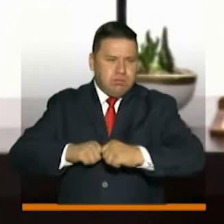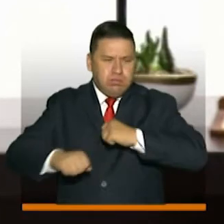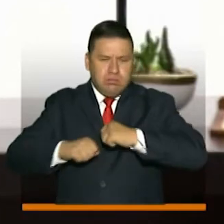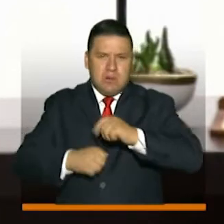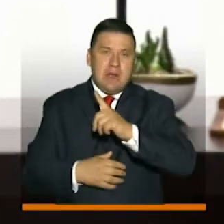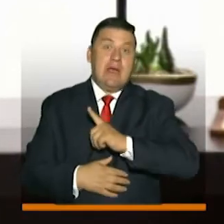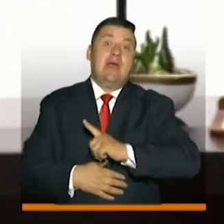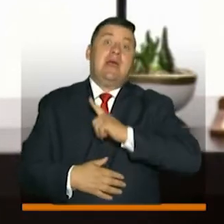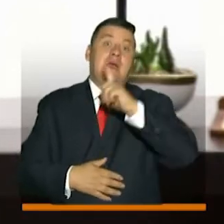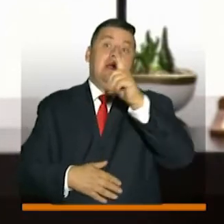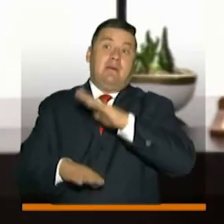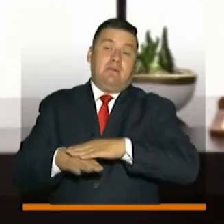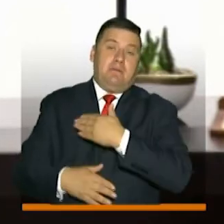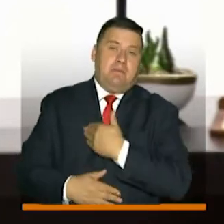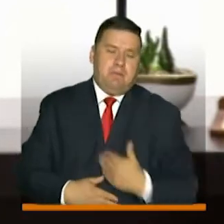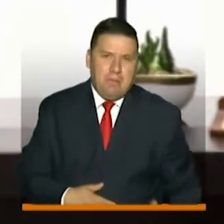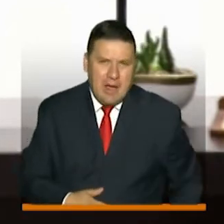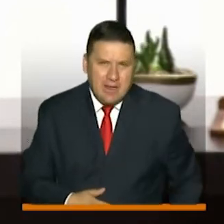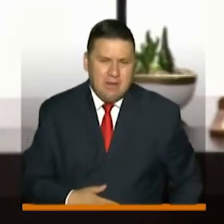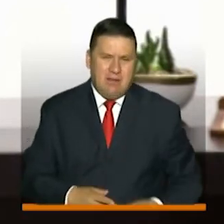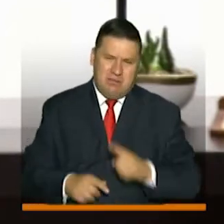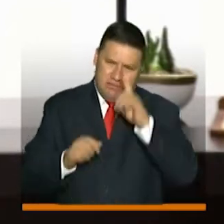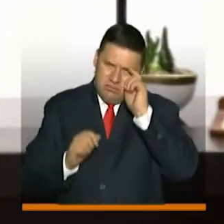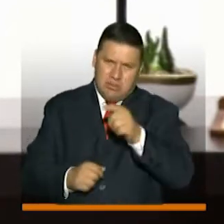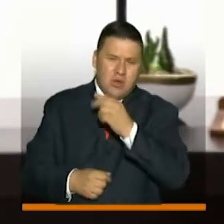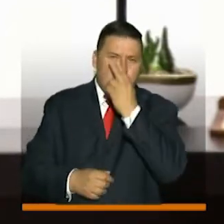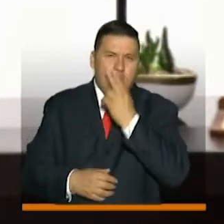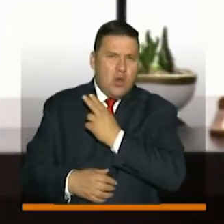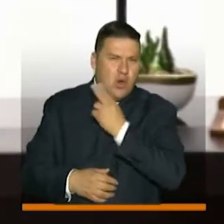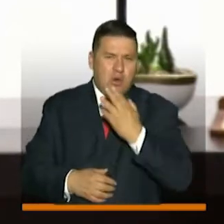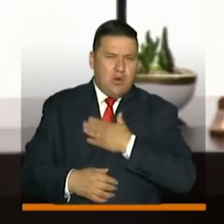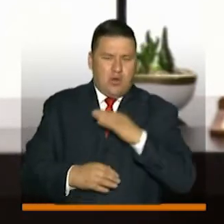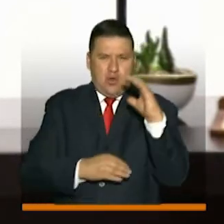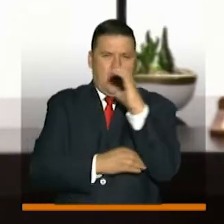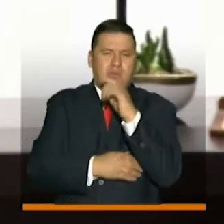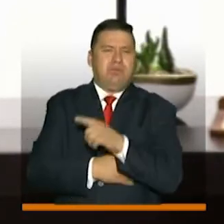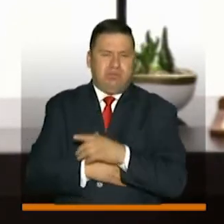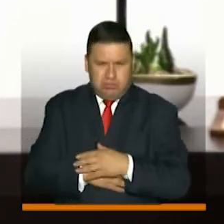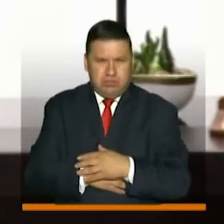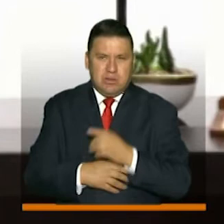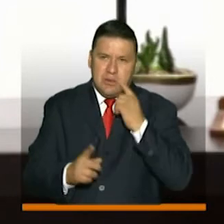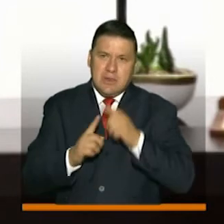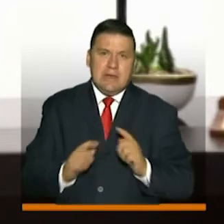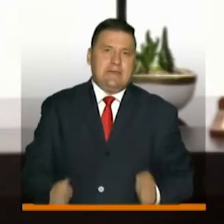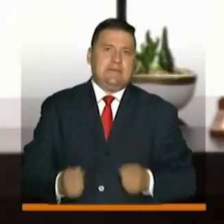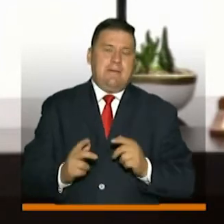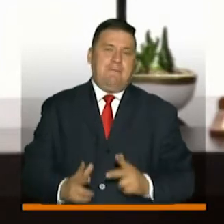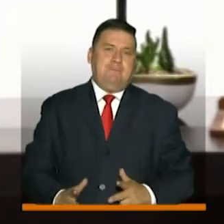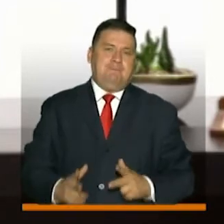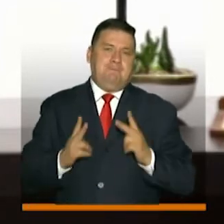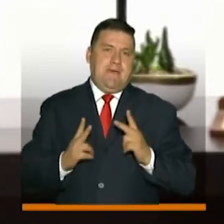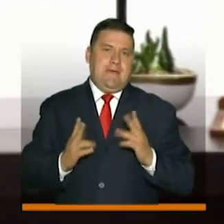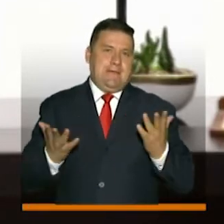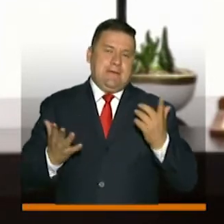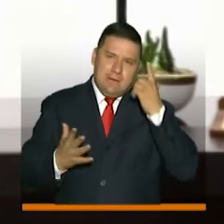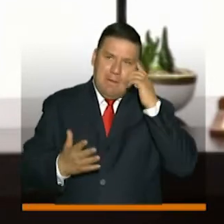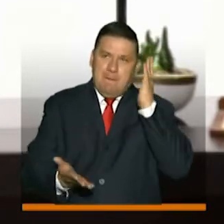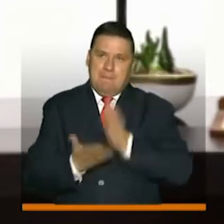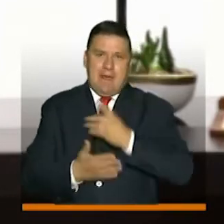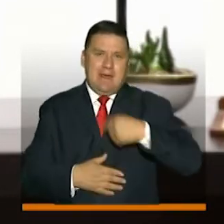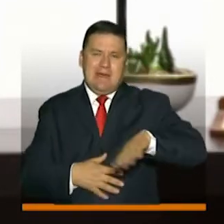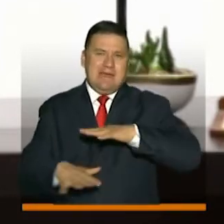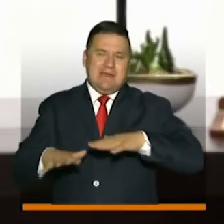liderazgo, señor presidente, a su capacidad, a su compromiso con Colombia, salvamos muchas vidas, evitó un desastre